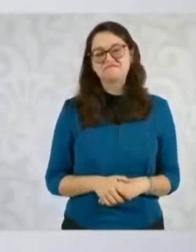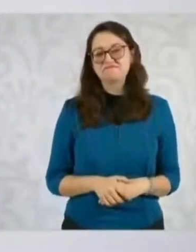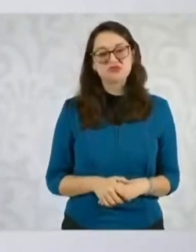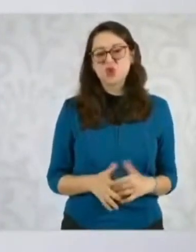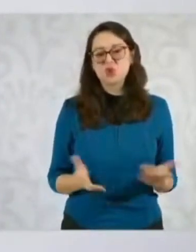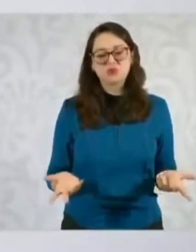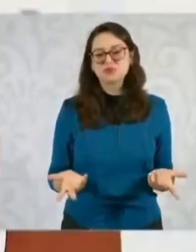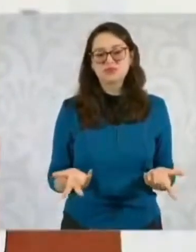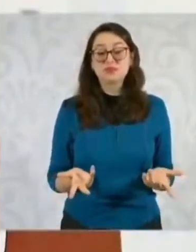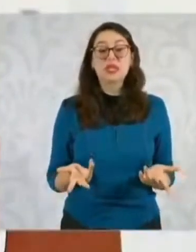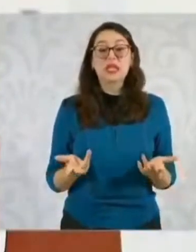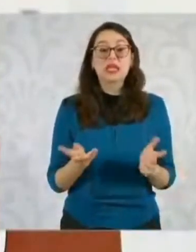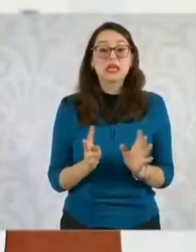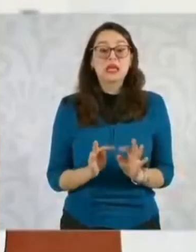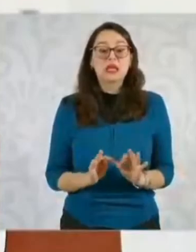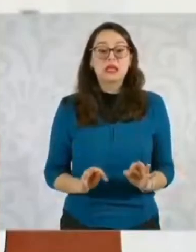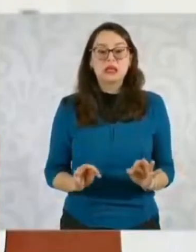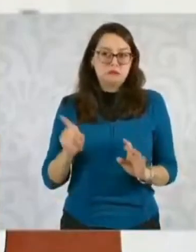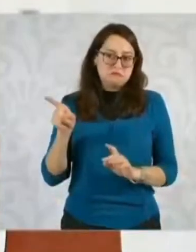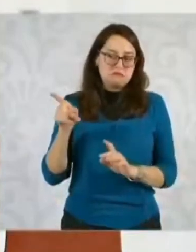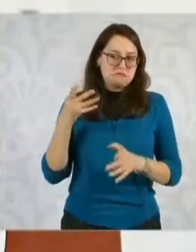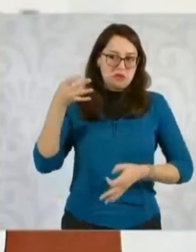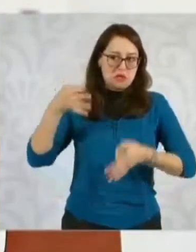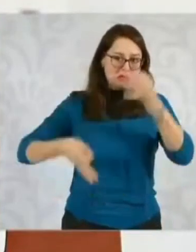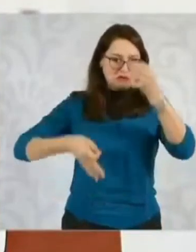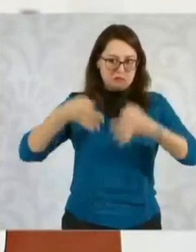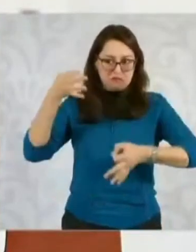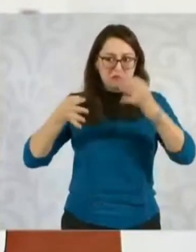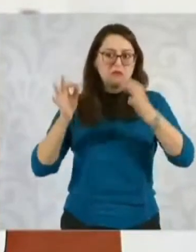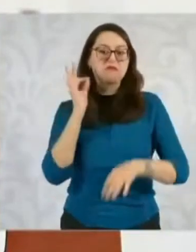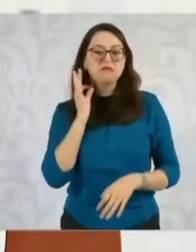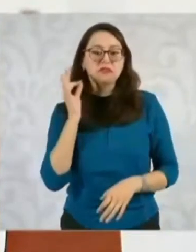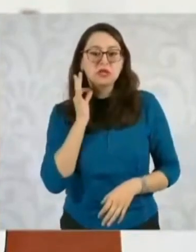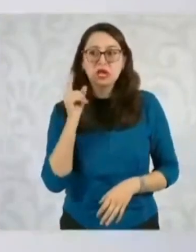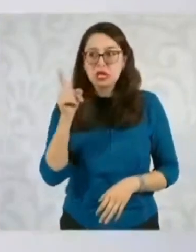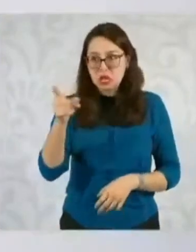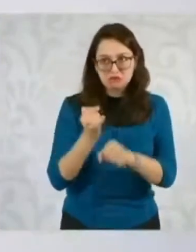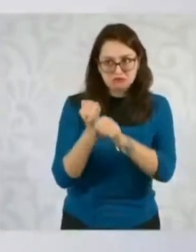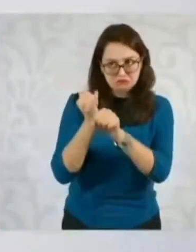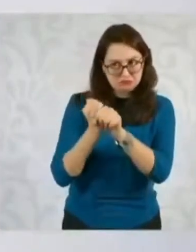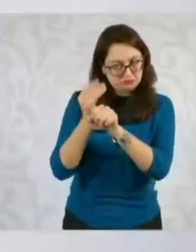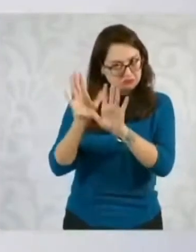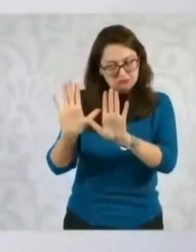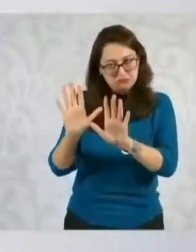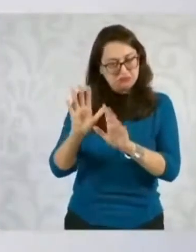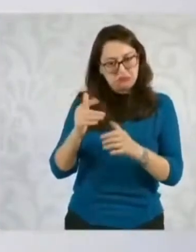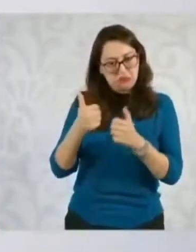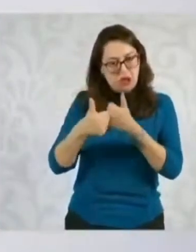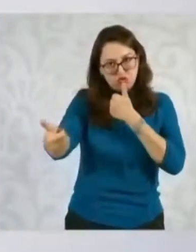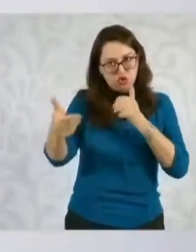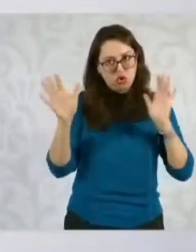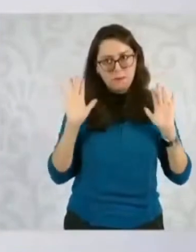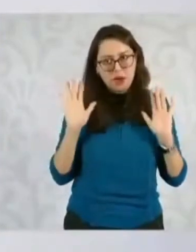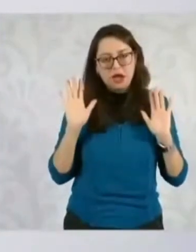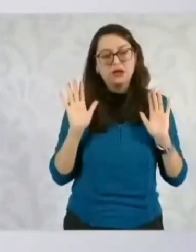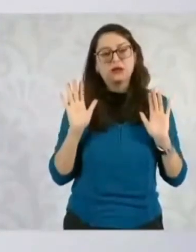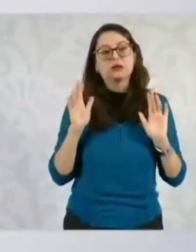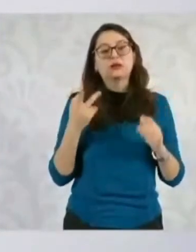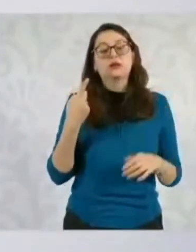nos interesa, sí, más allá de lo que haga la fiscalía que es autónoma o lo que sea, pero nuestro interés no es ese,